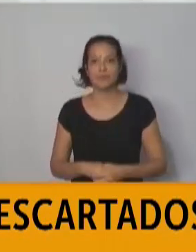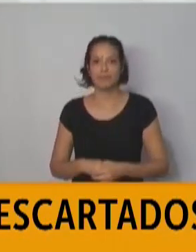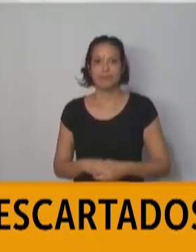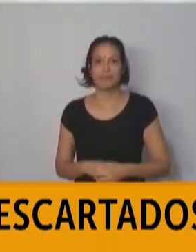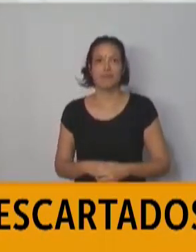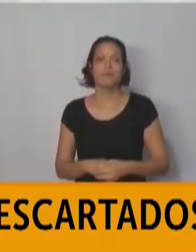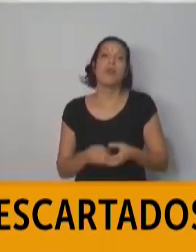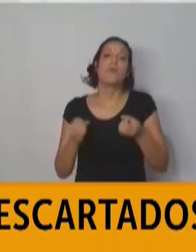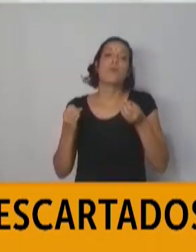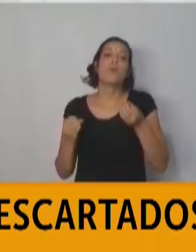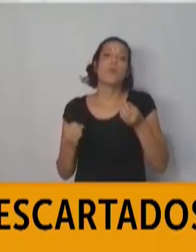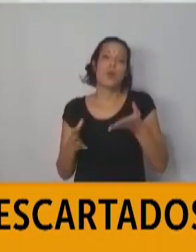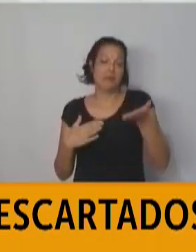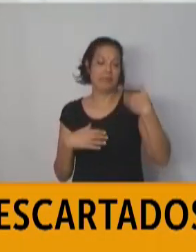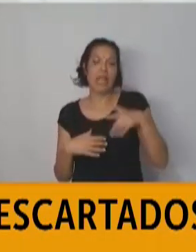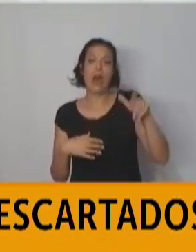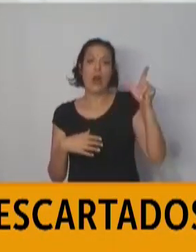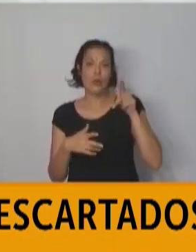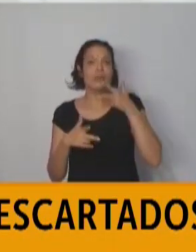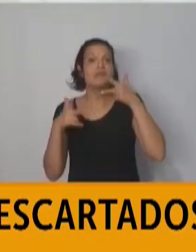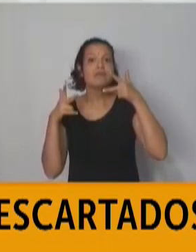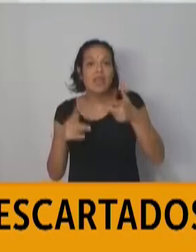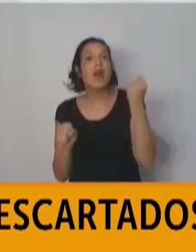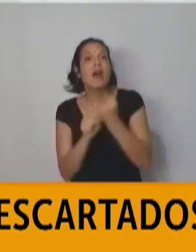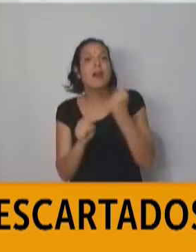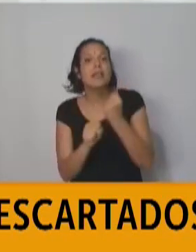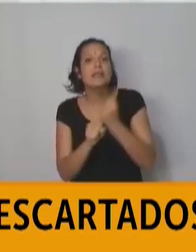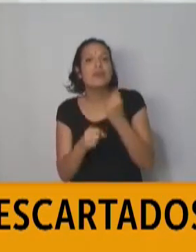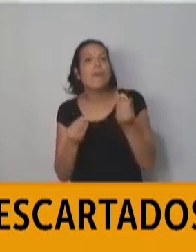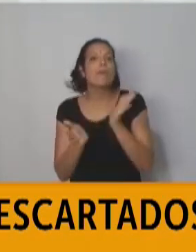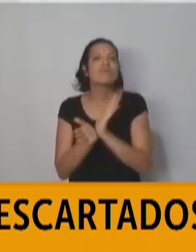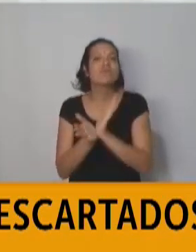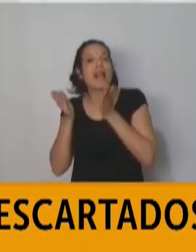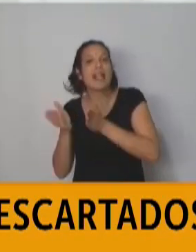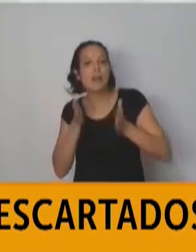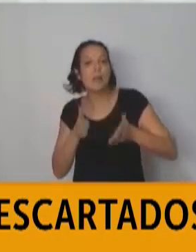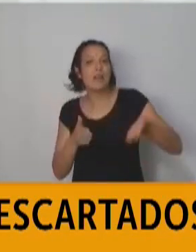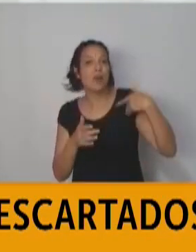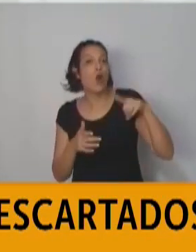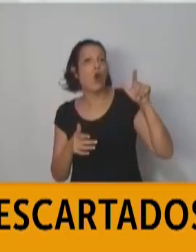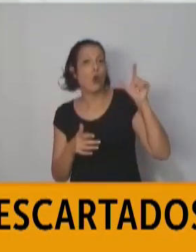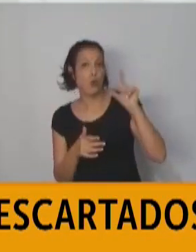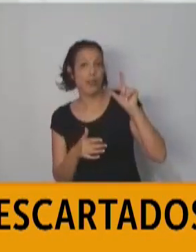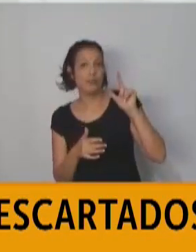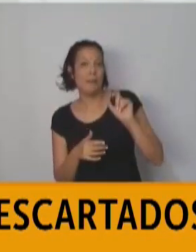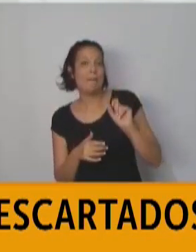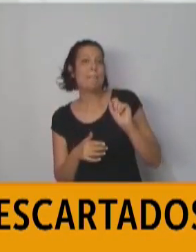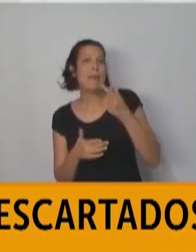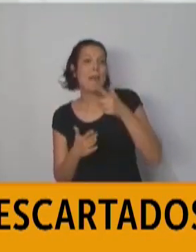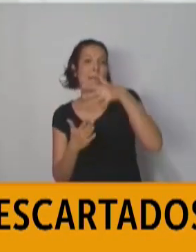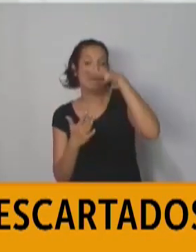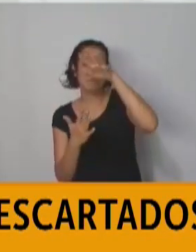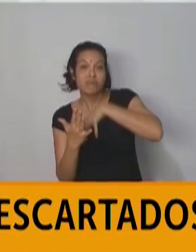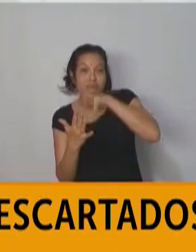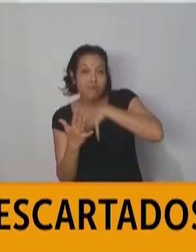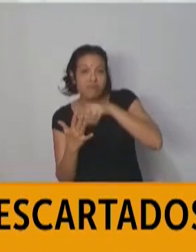Bueno, como señalamos el lunes, el trabajo se dio por etapas. El lunes pasado, el primer documento lo que